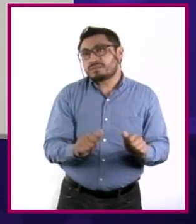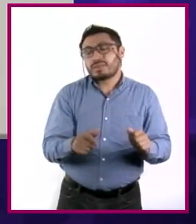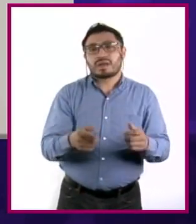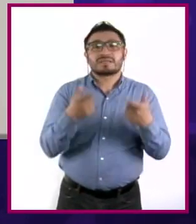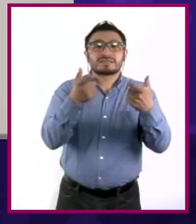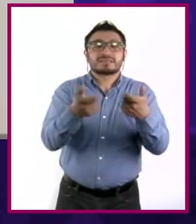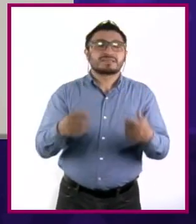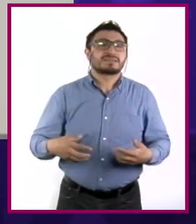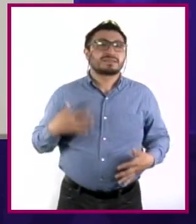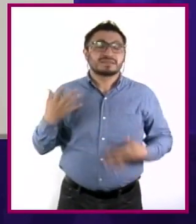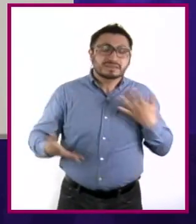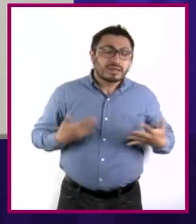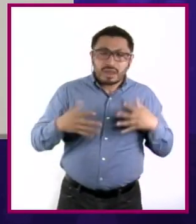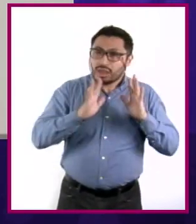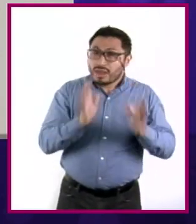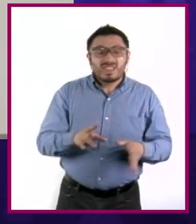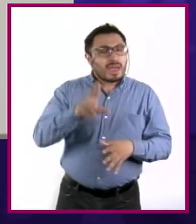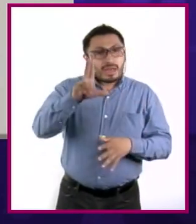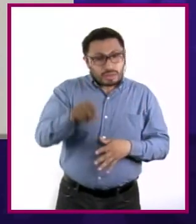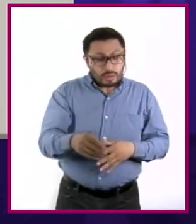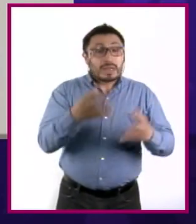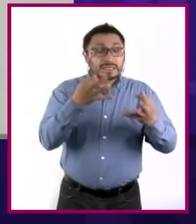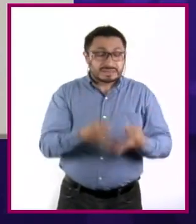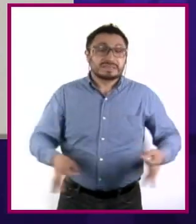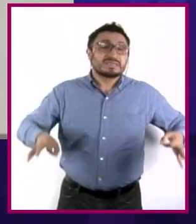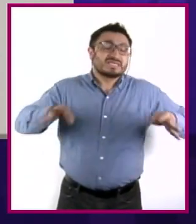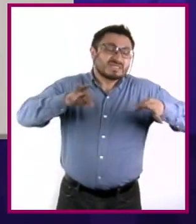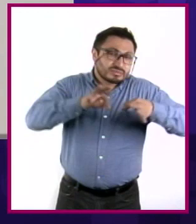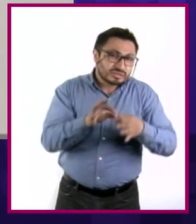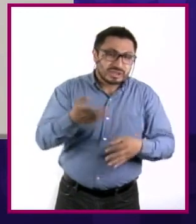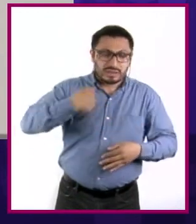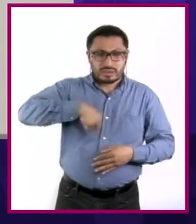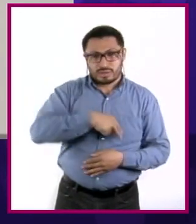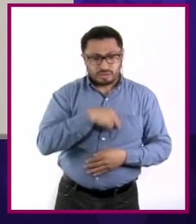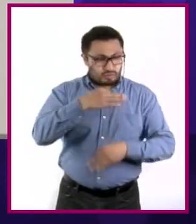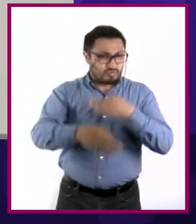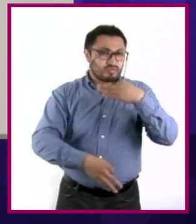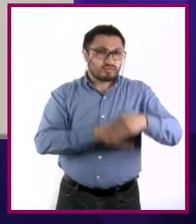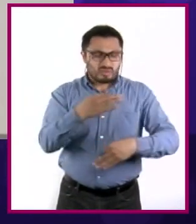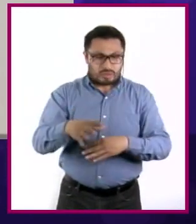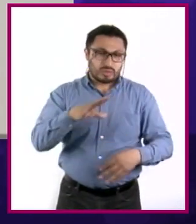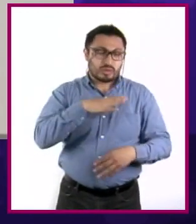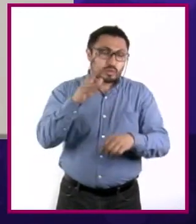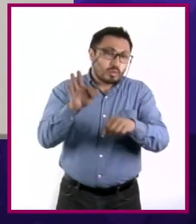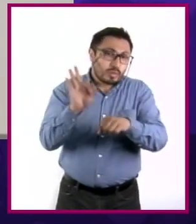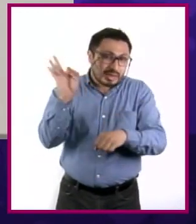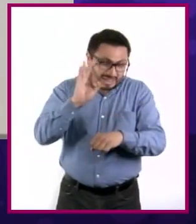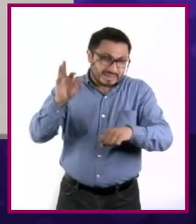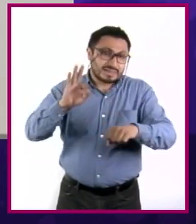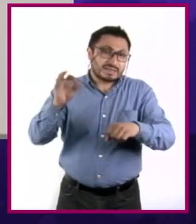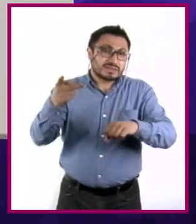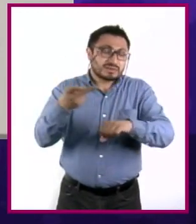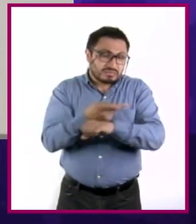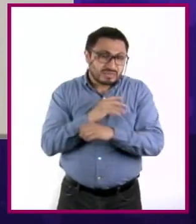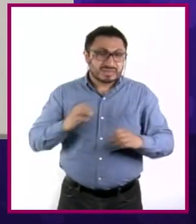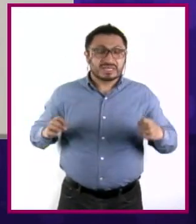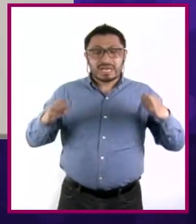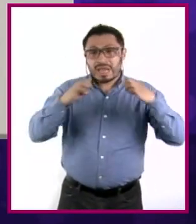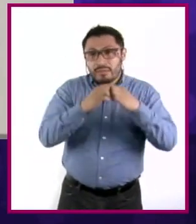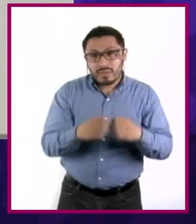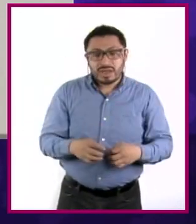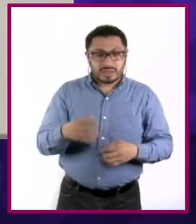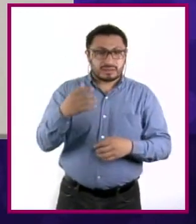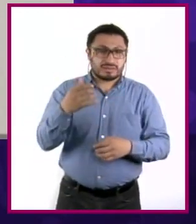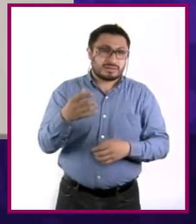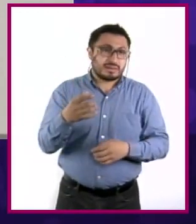alegrías, sino porque realmente ninguno de nosotros estamos exentos e imprevistos sobre los cuales podamos